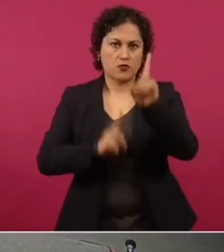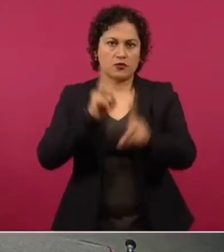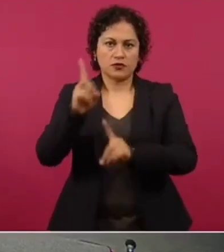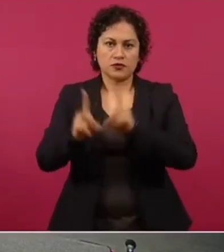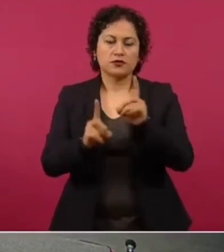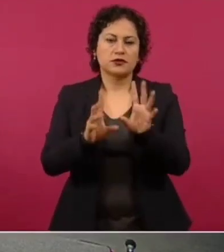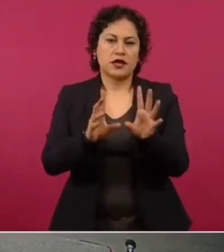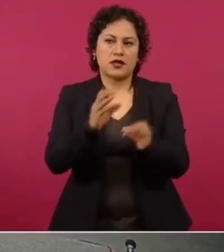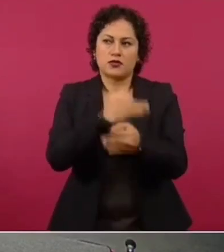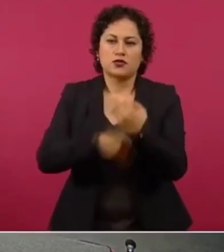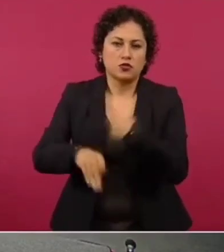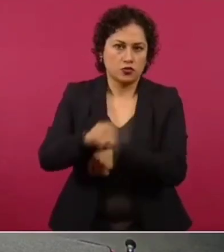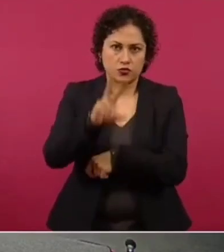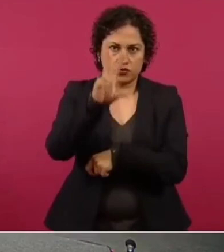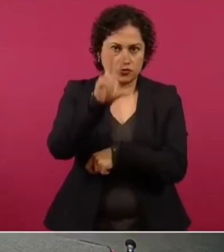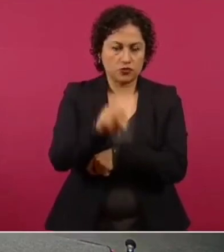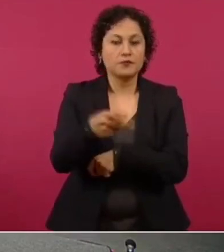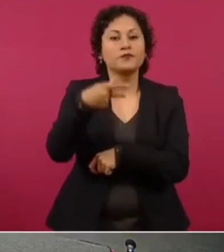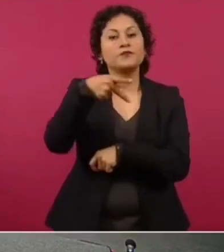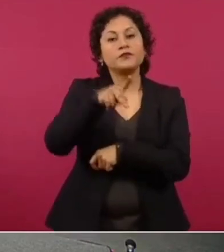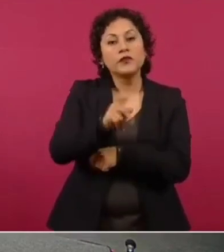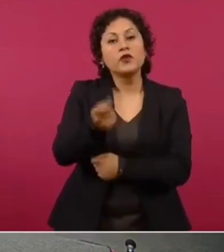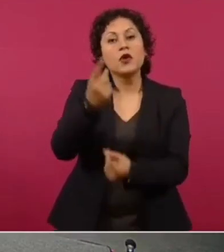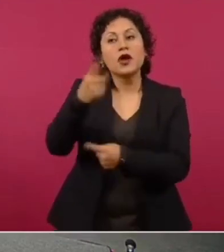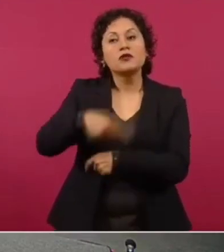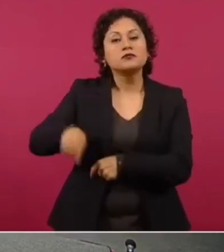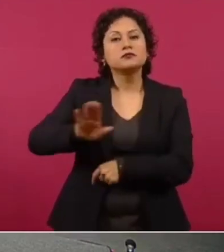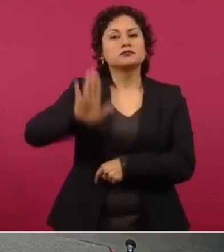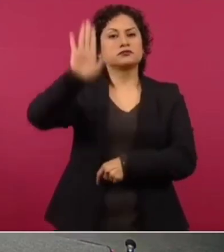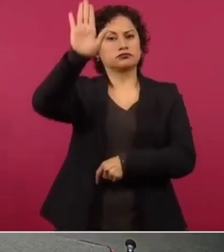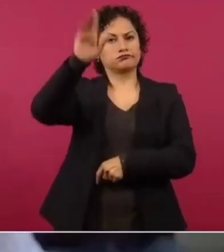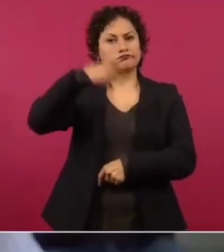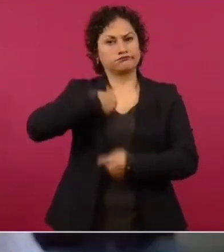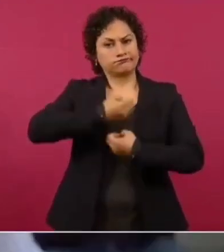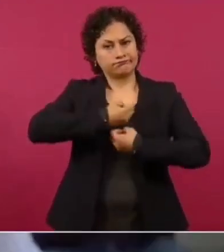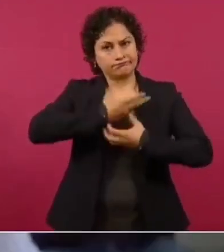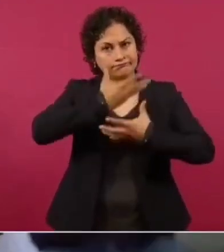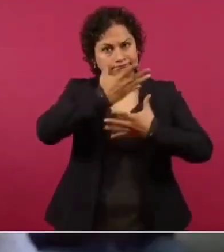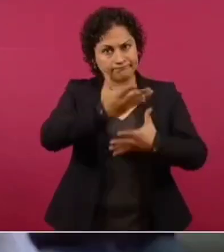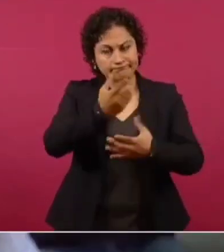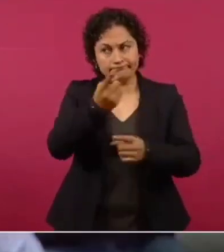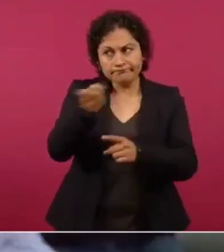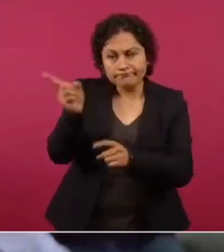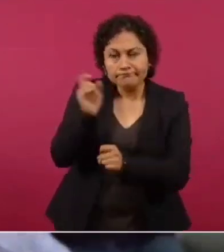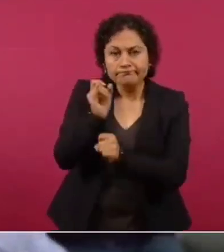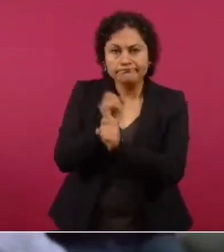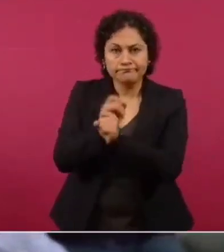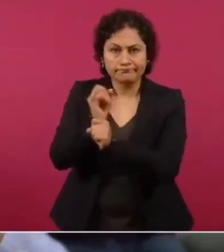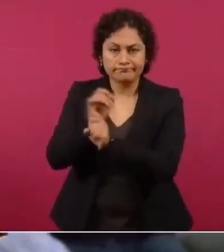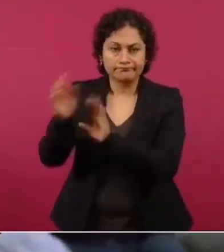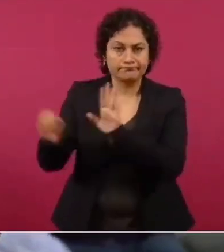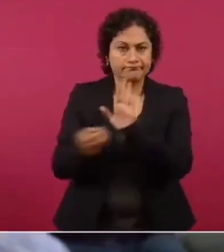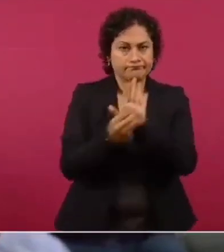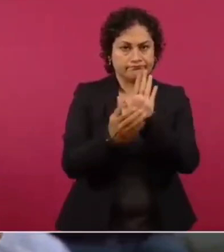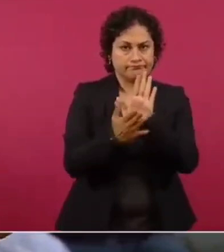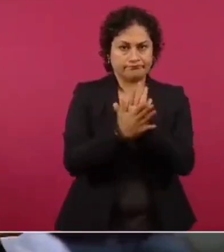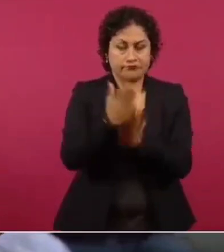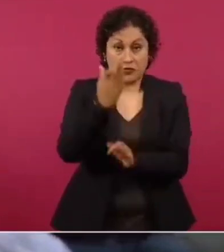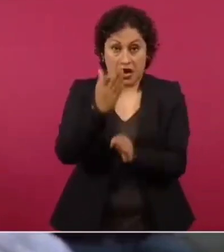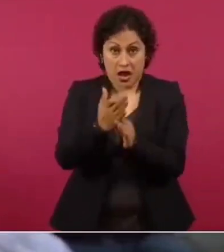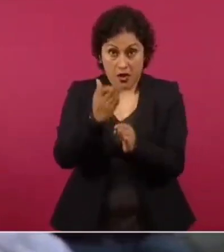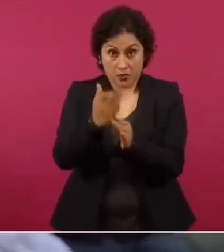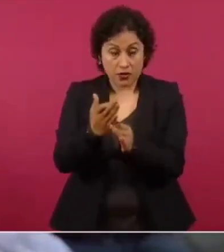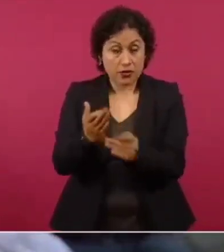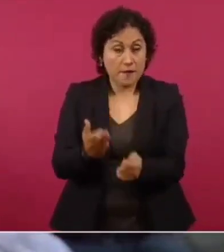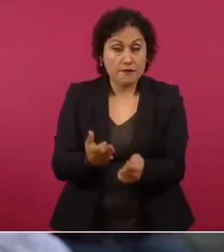no en todos los casos, pero los casos que han salido ellos a dar su testimonio, se ha abordado este tema. No es de apenas en torno a